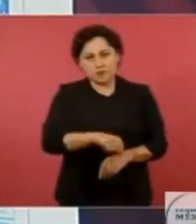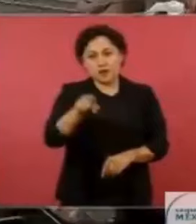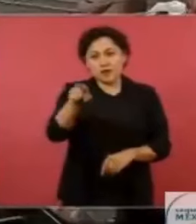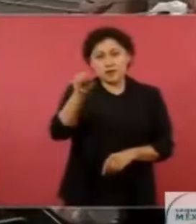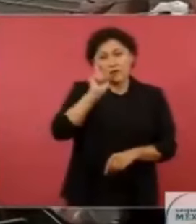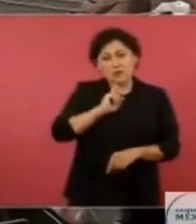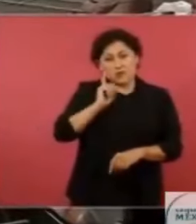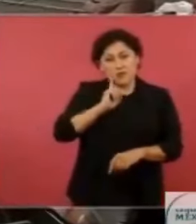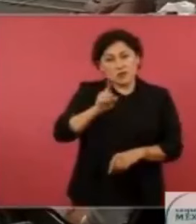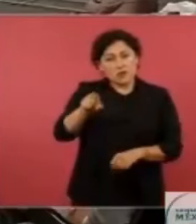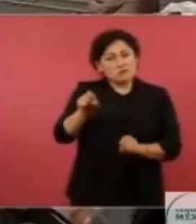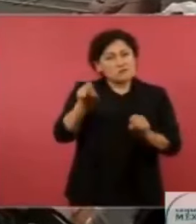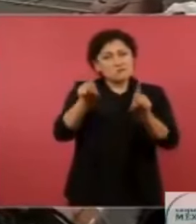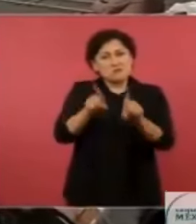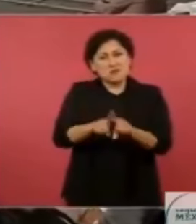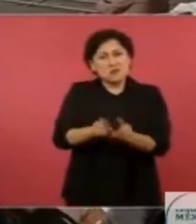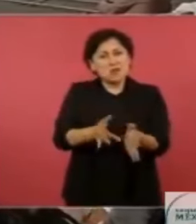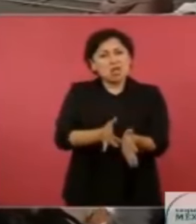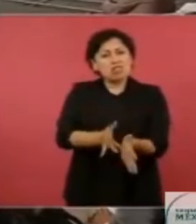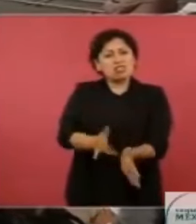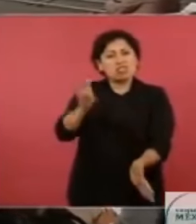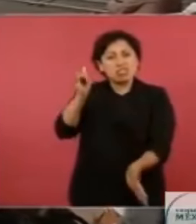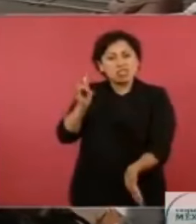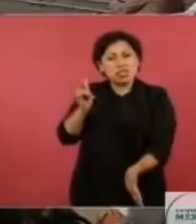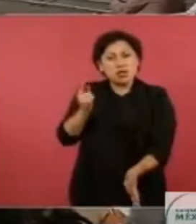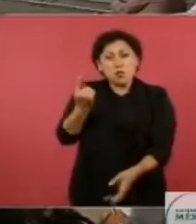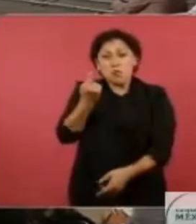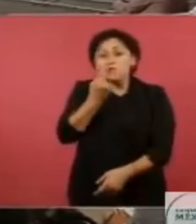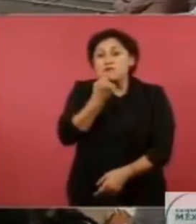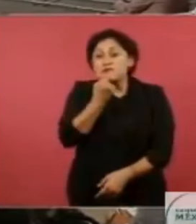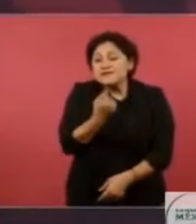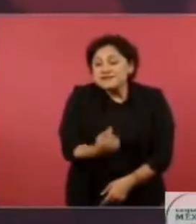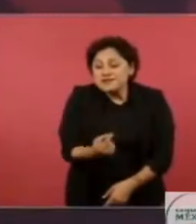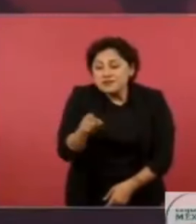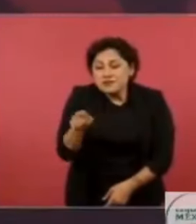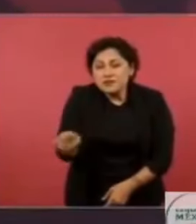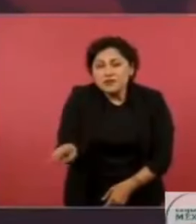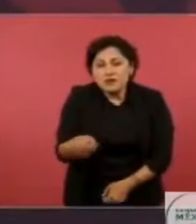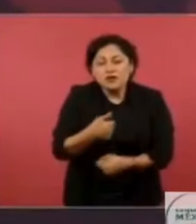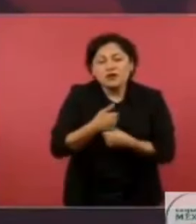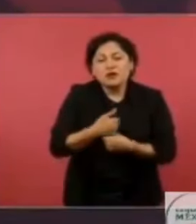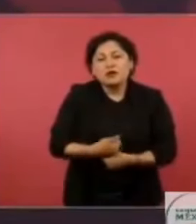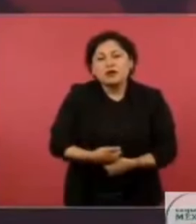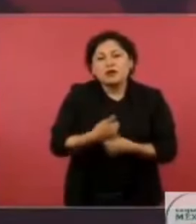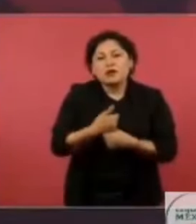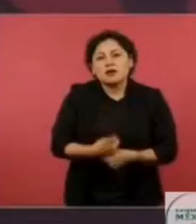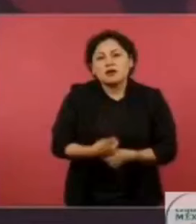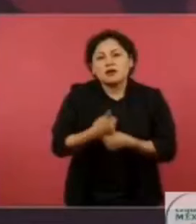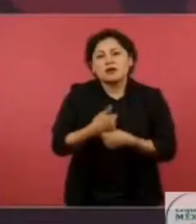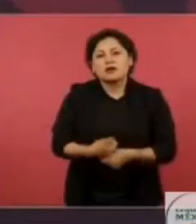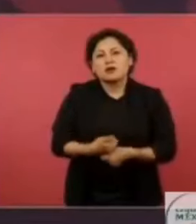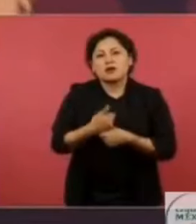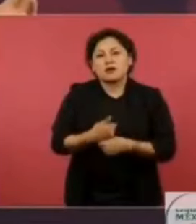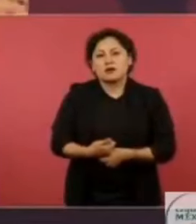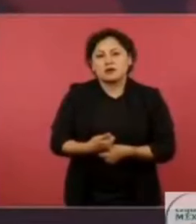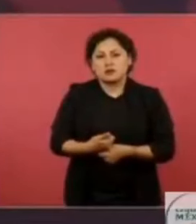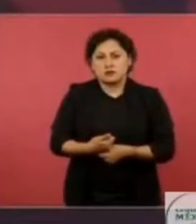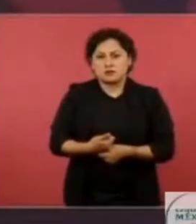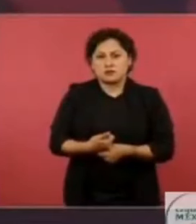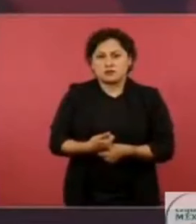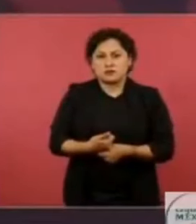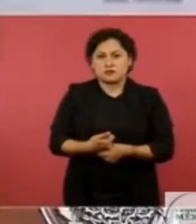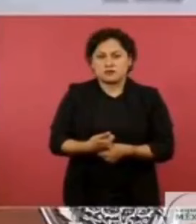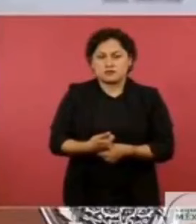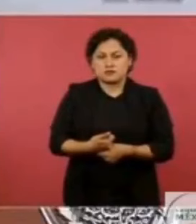de un niño, por el asesinato de un niño de mi estado.